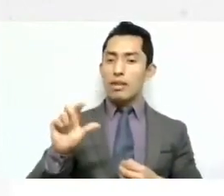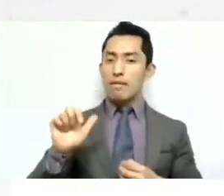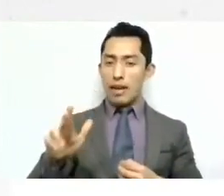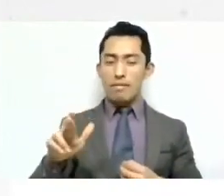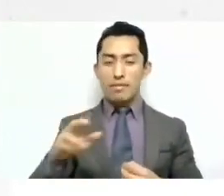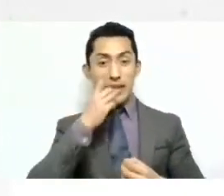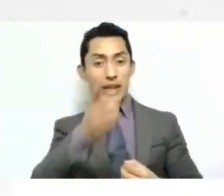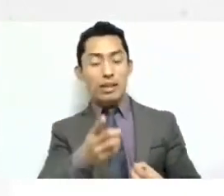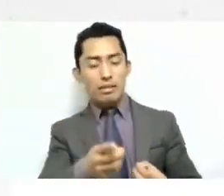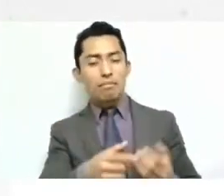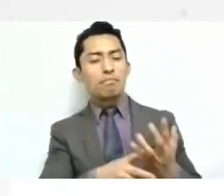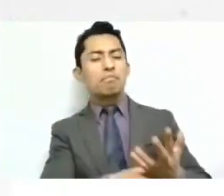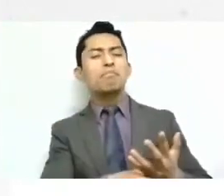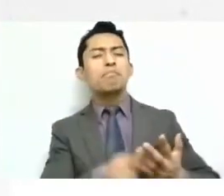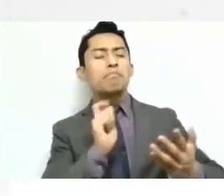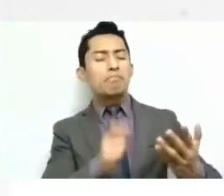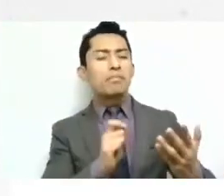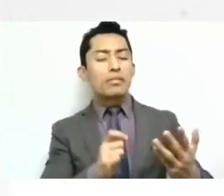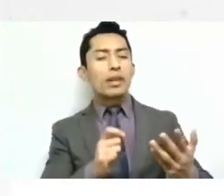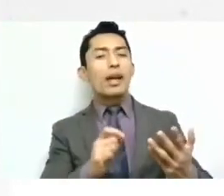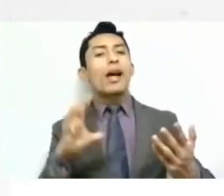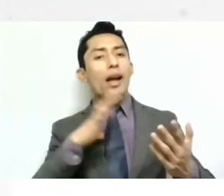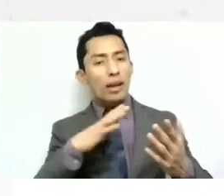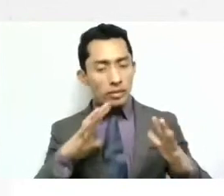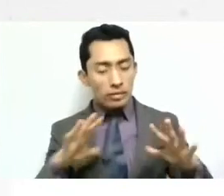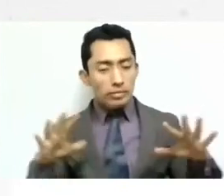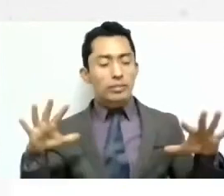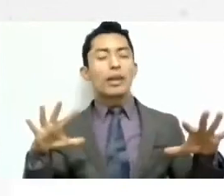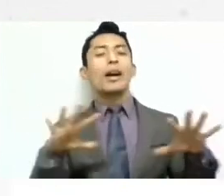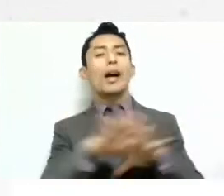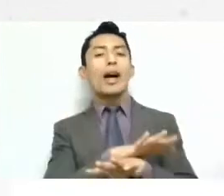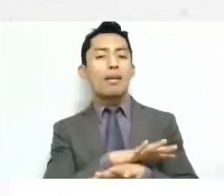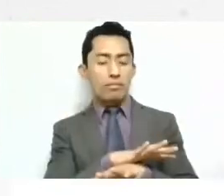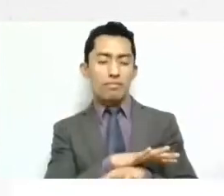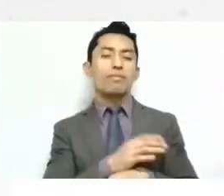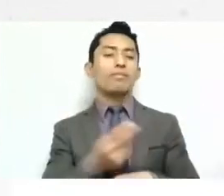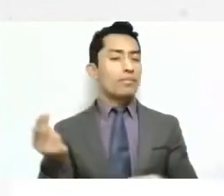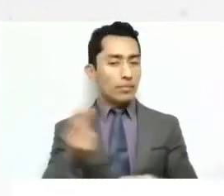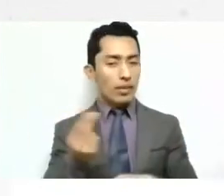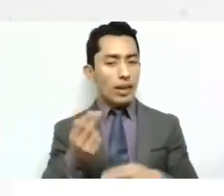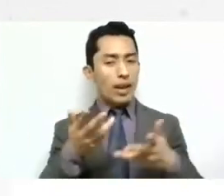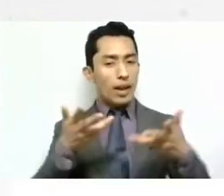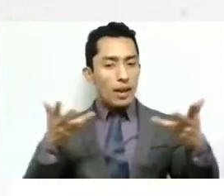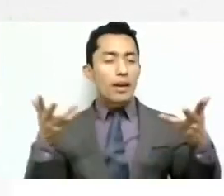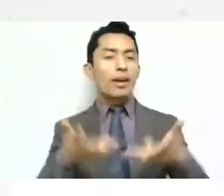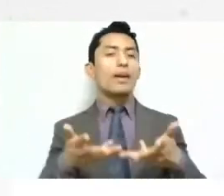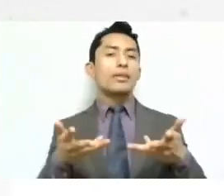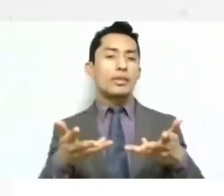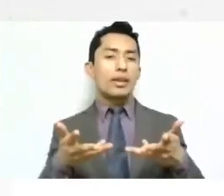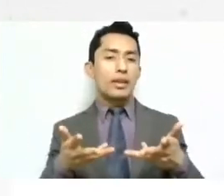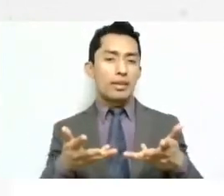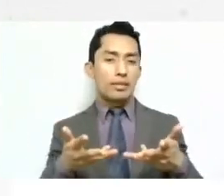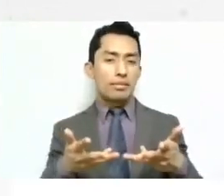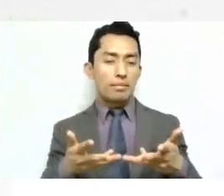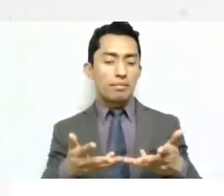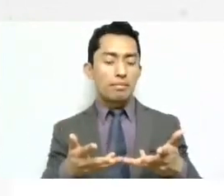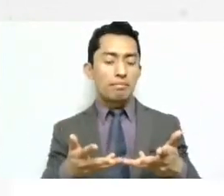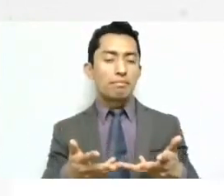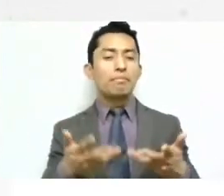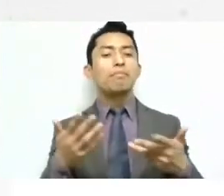el cambio que se debe de generar va a impartir, va a hacer que la,